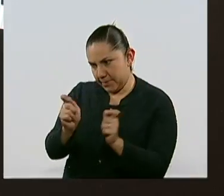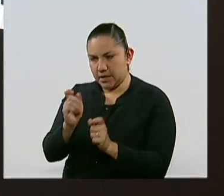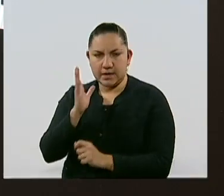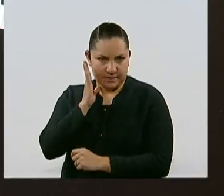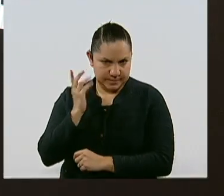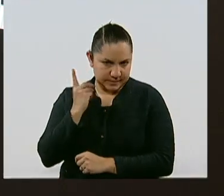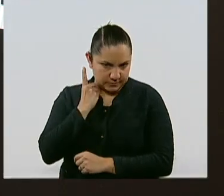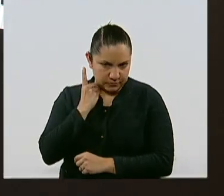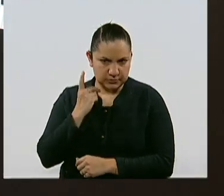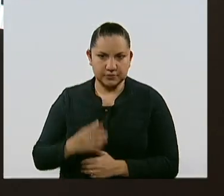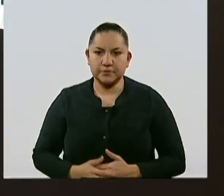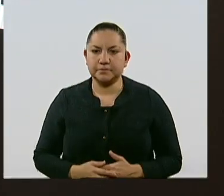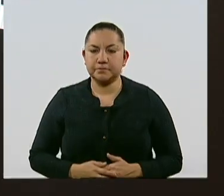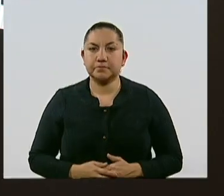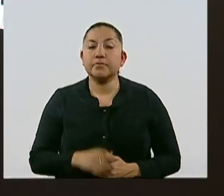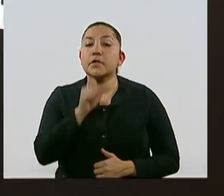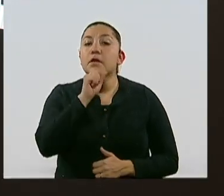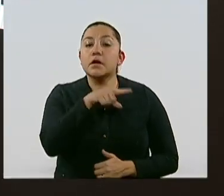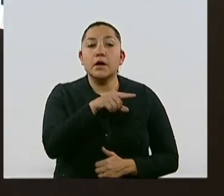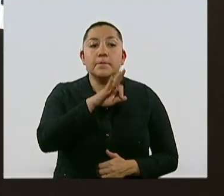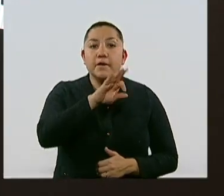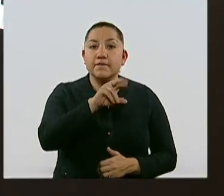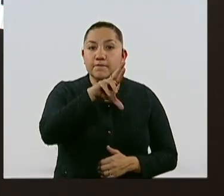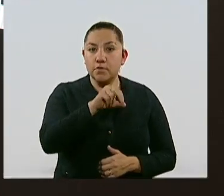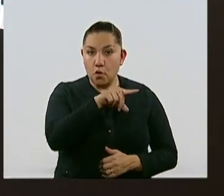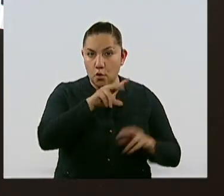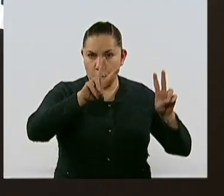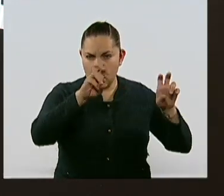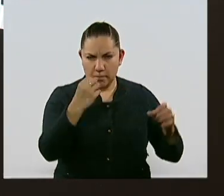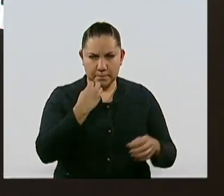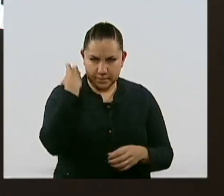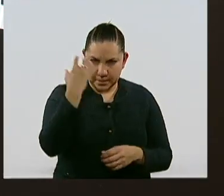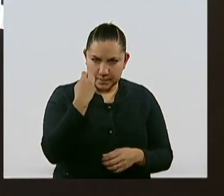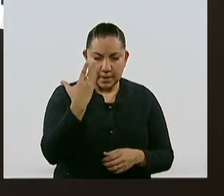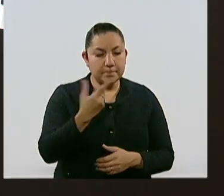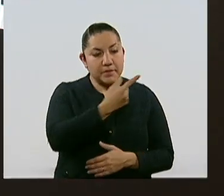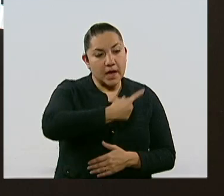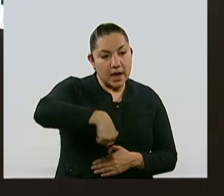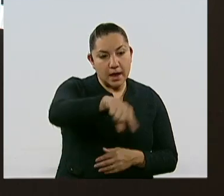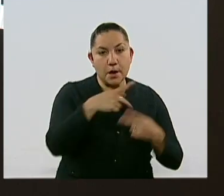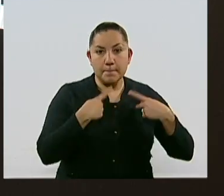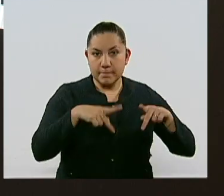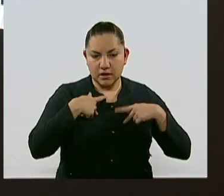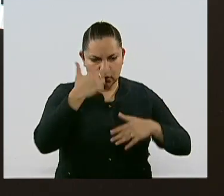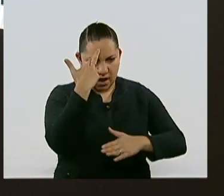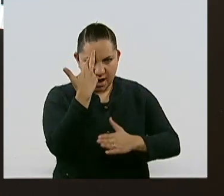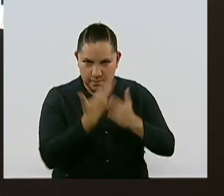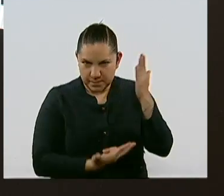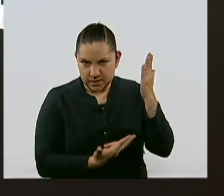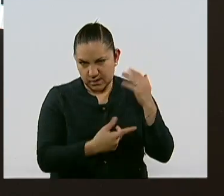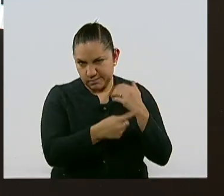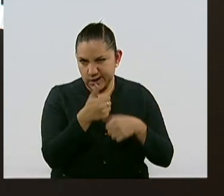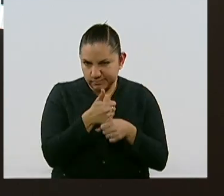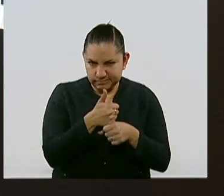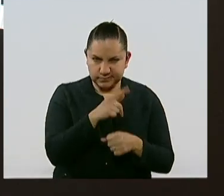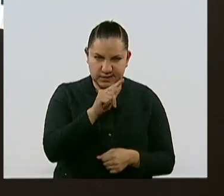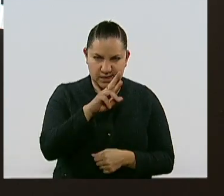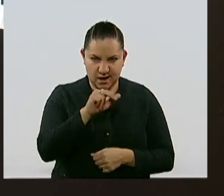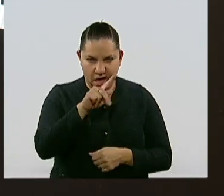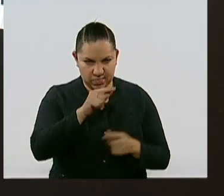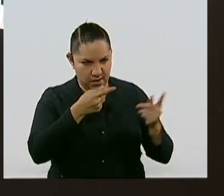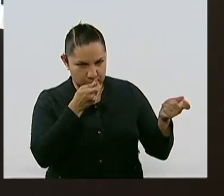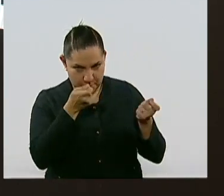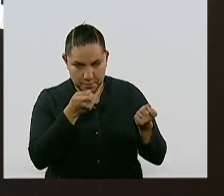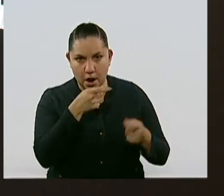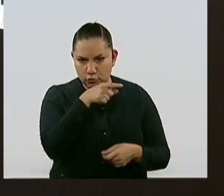Vea usted, fue a través del foro Garantizando los Derechos Humanos, Asistencia y Protección a Víctimas de Trata que las y los senadores abordaron la